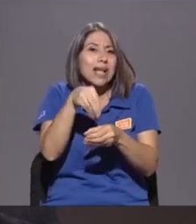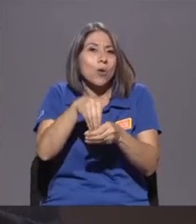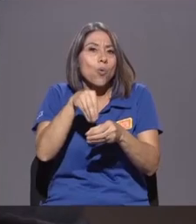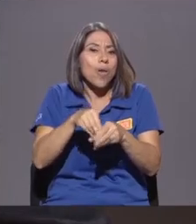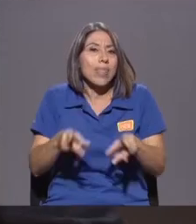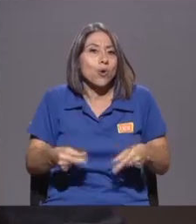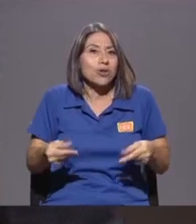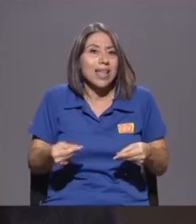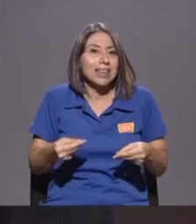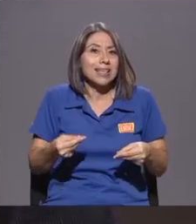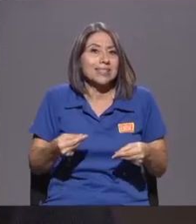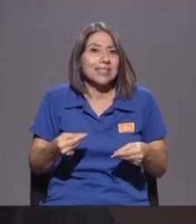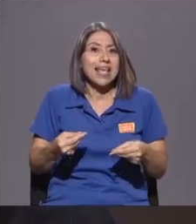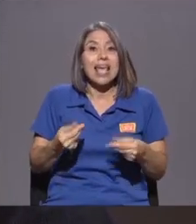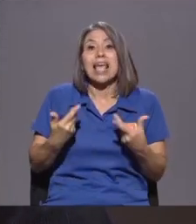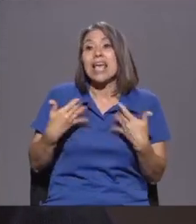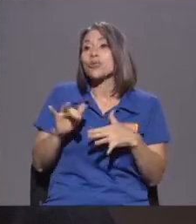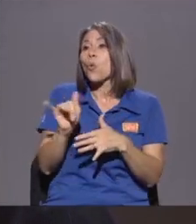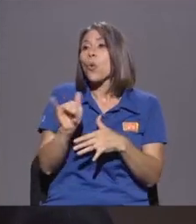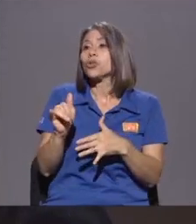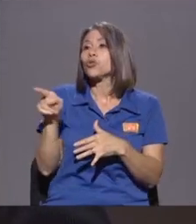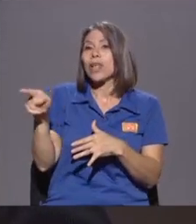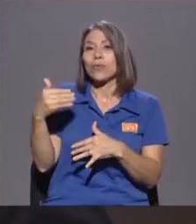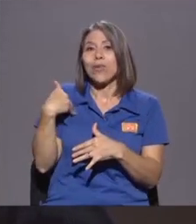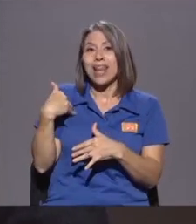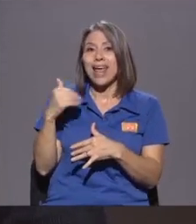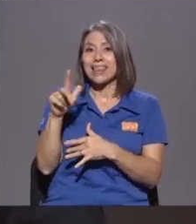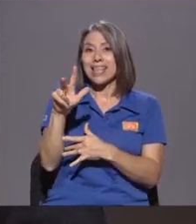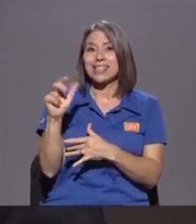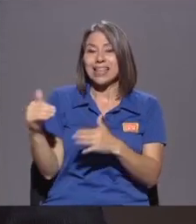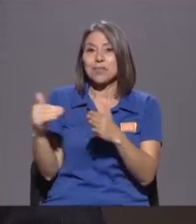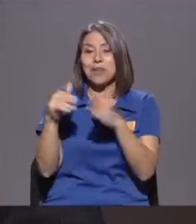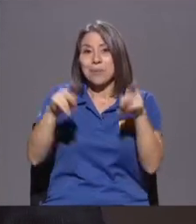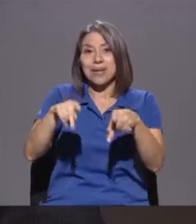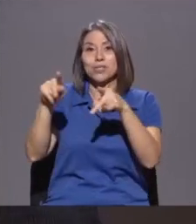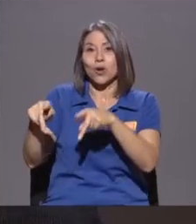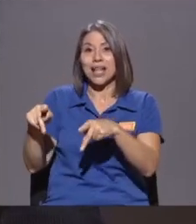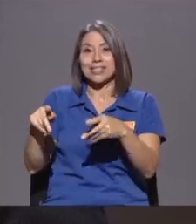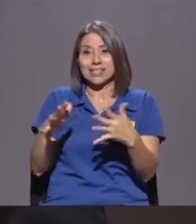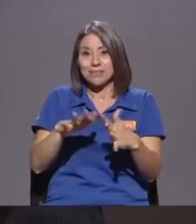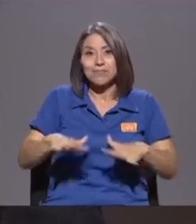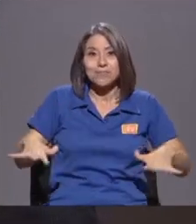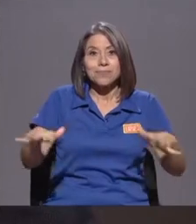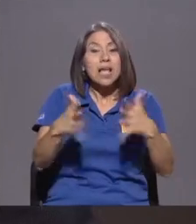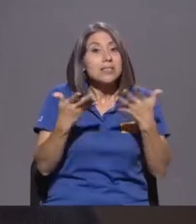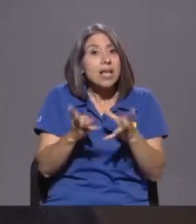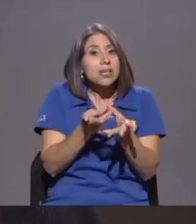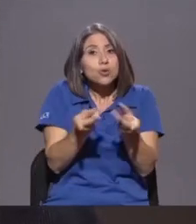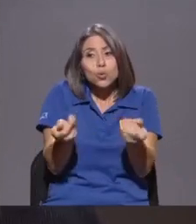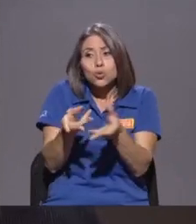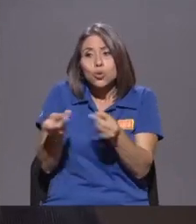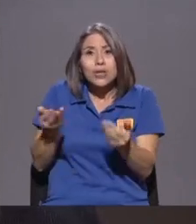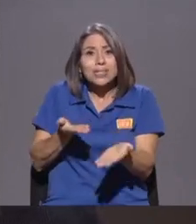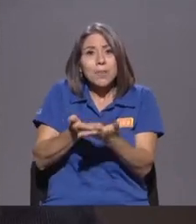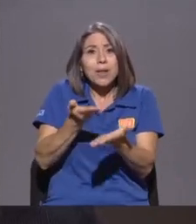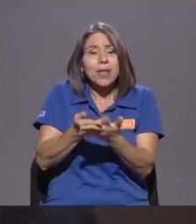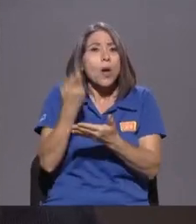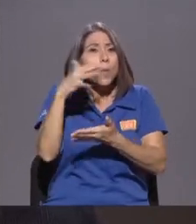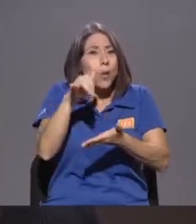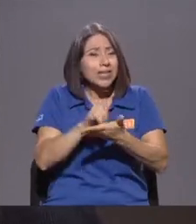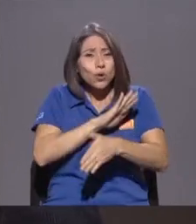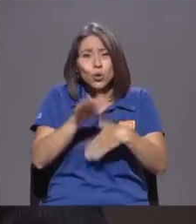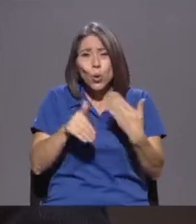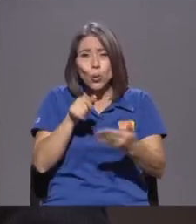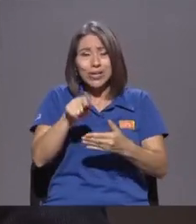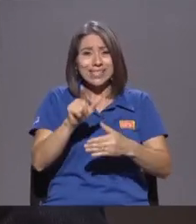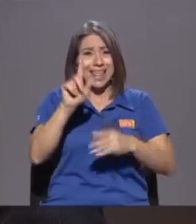Que si tuviera 300 mil personas En frente? Entonces Ya las soluciones Están planteando Y por eso es que Todo este tema Delibre Ya para terminar